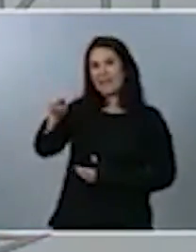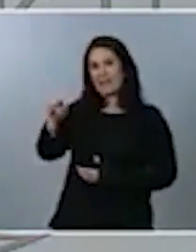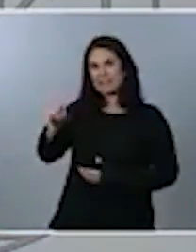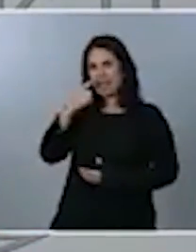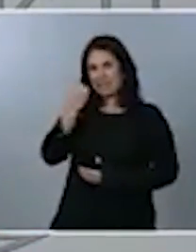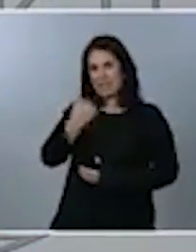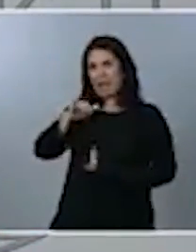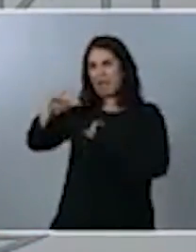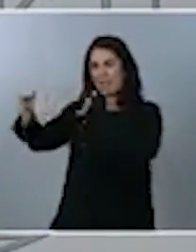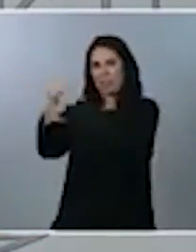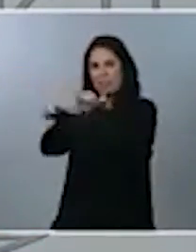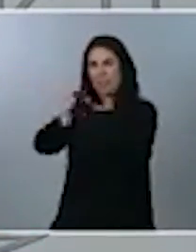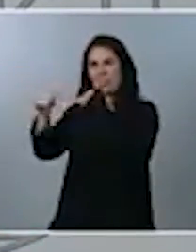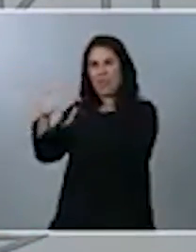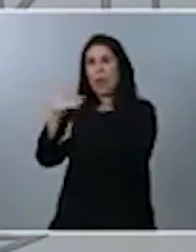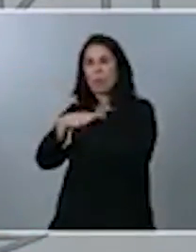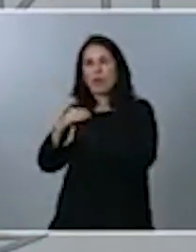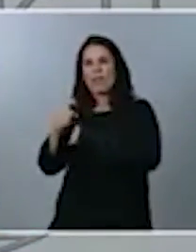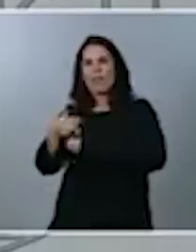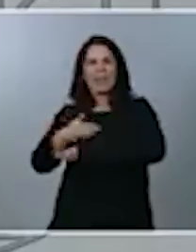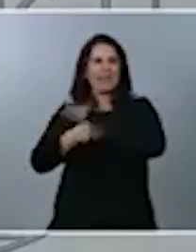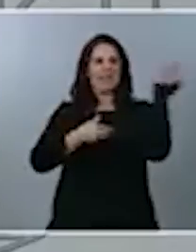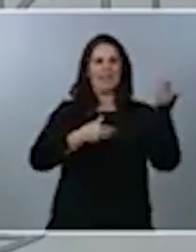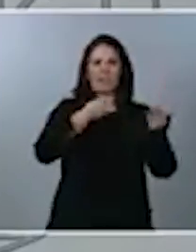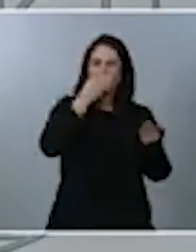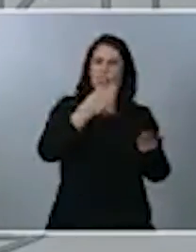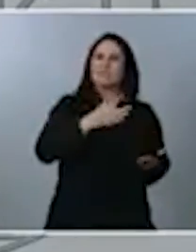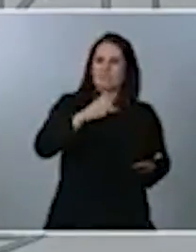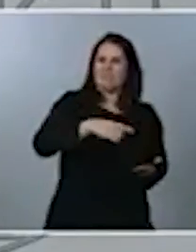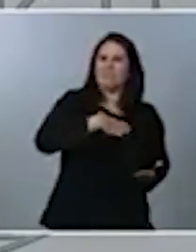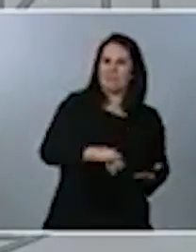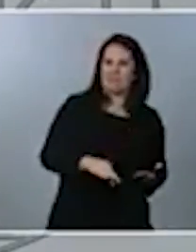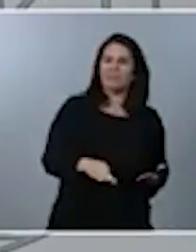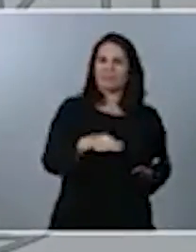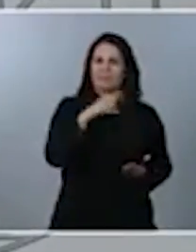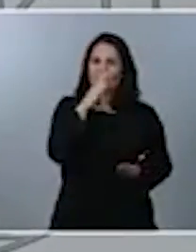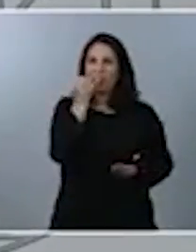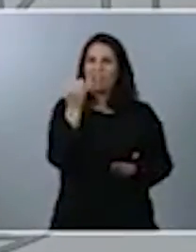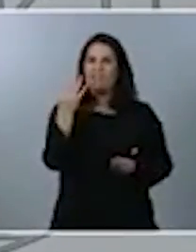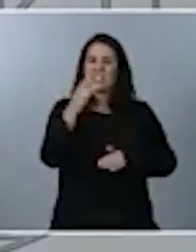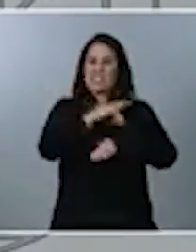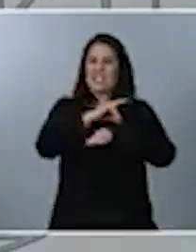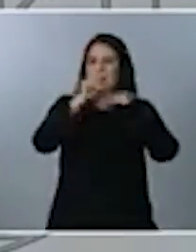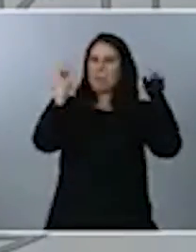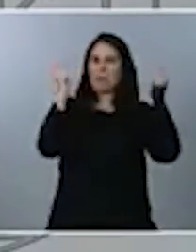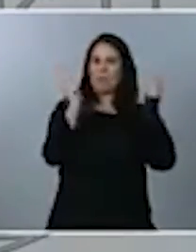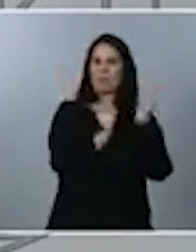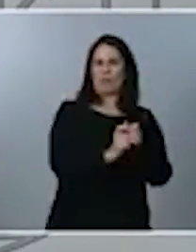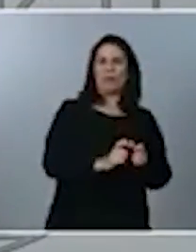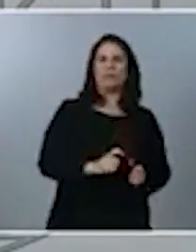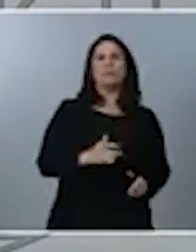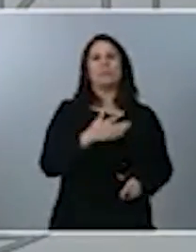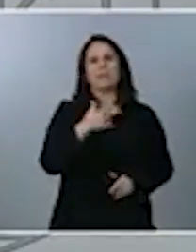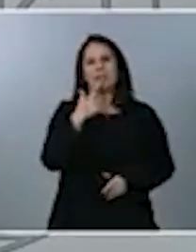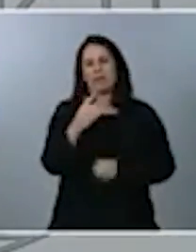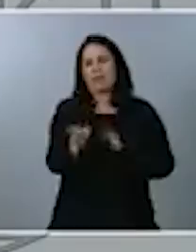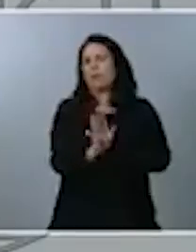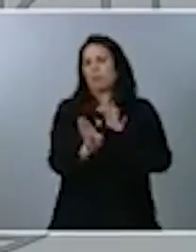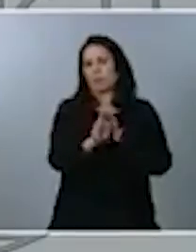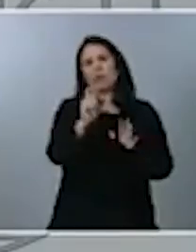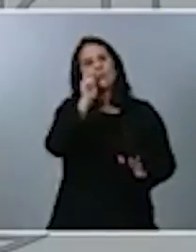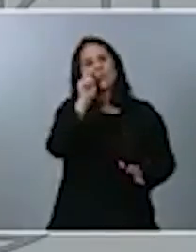las cifras de contagios así lo indiquen, al resto del territorio y, por tanto, seguir manteniendo el turismo como una parte